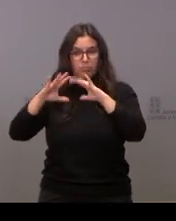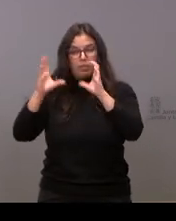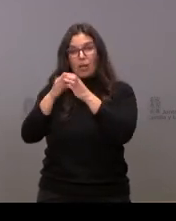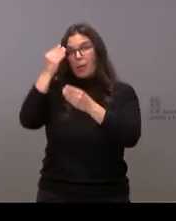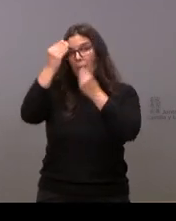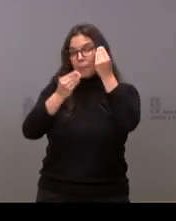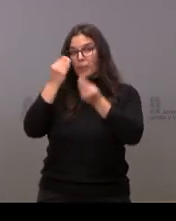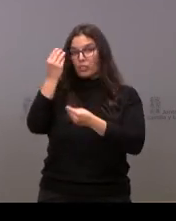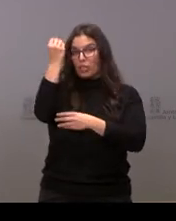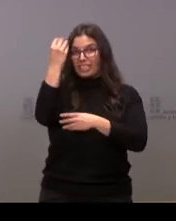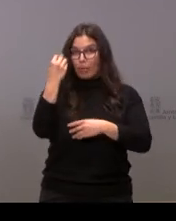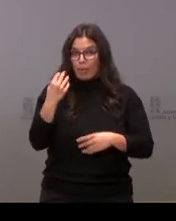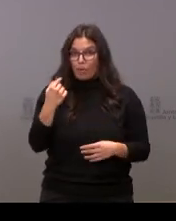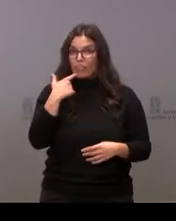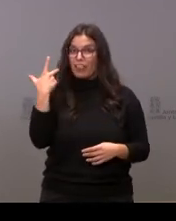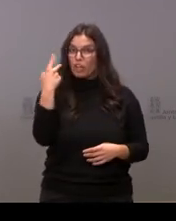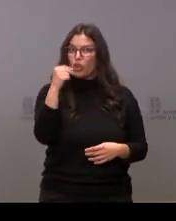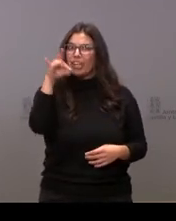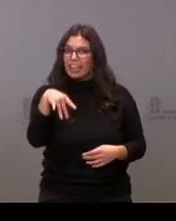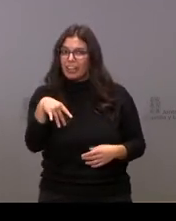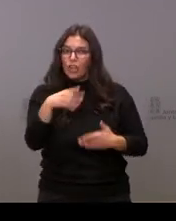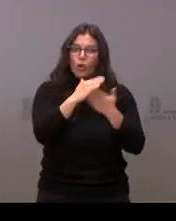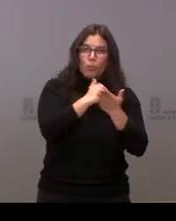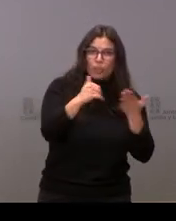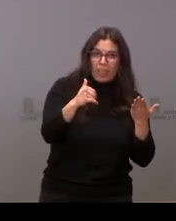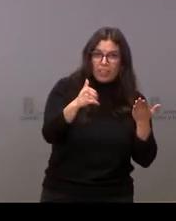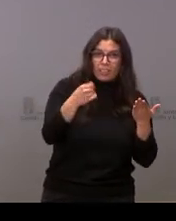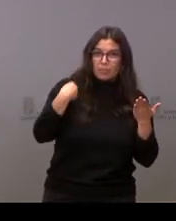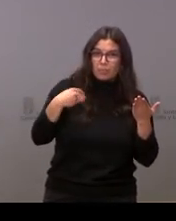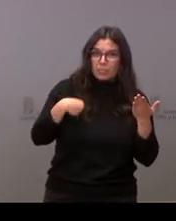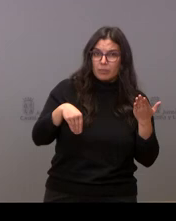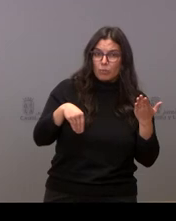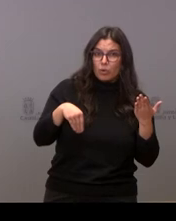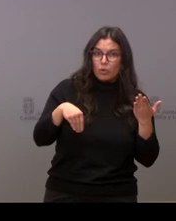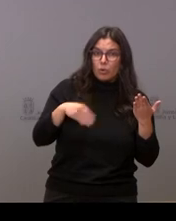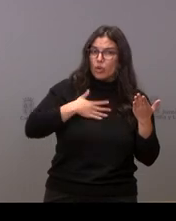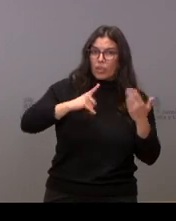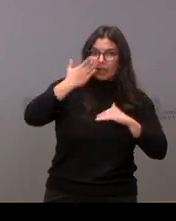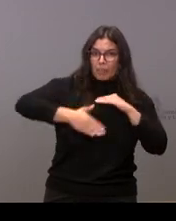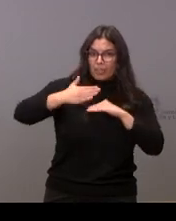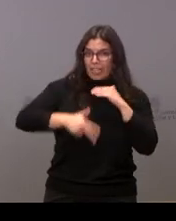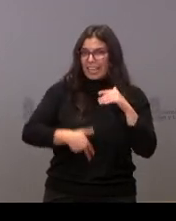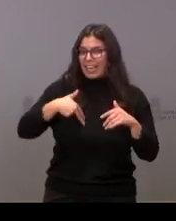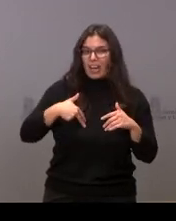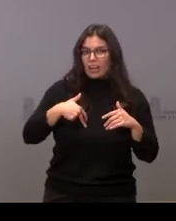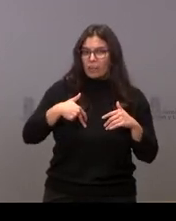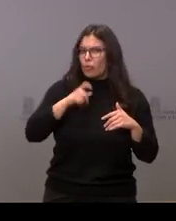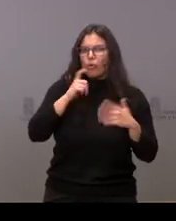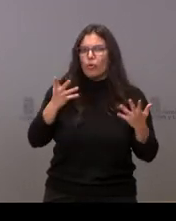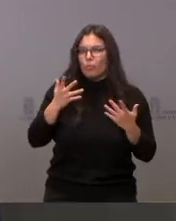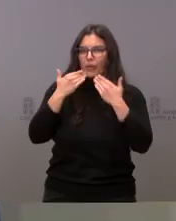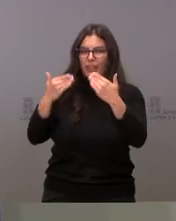esa propuesta del semáforo serían las propias comunidades que no están de acuerdo con hacer restricciones generalizadas. Muchas gracias.